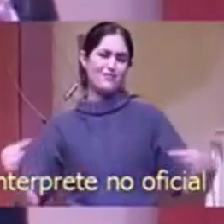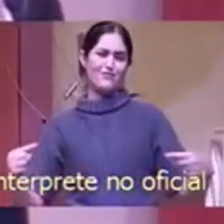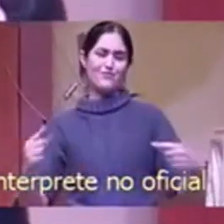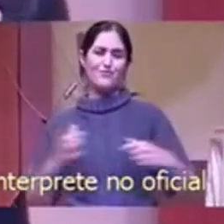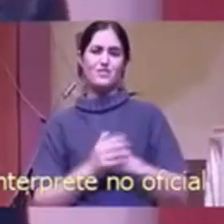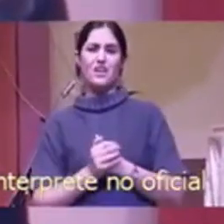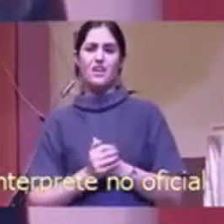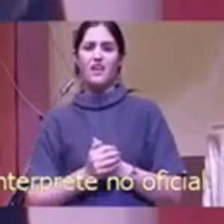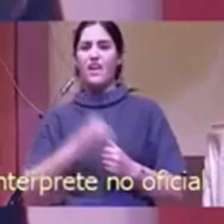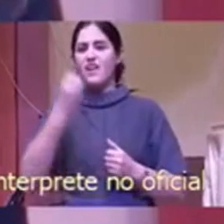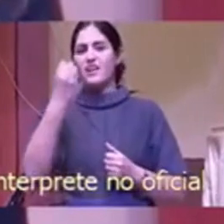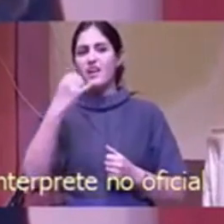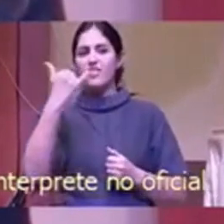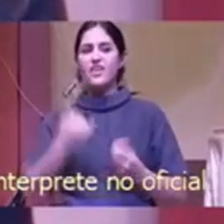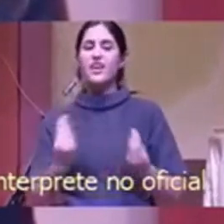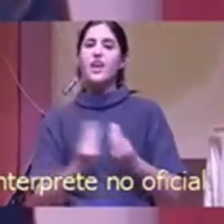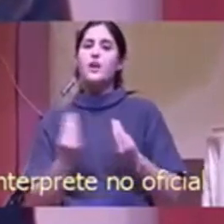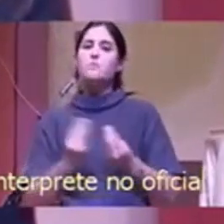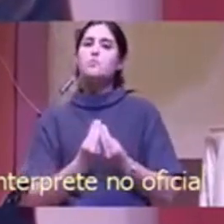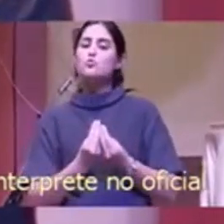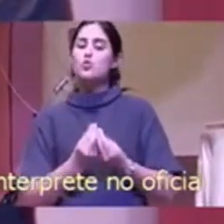tantos dones espirituales